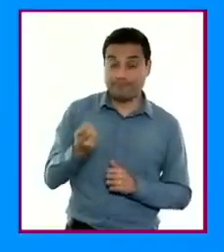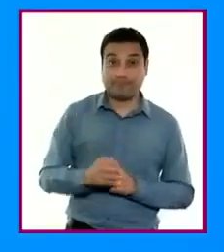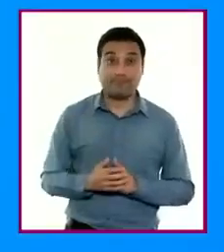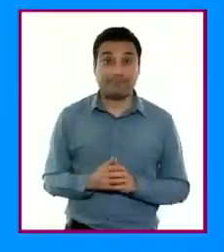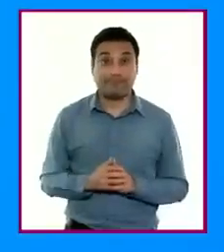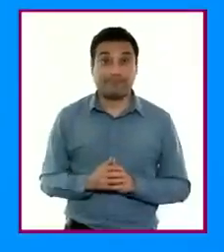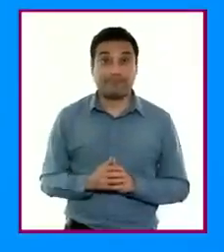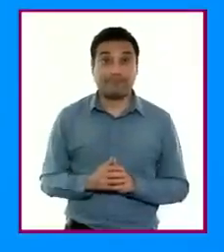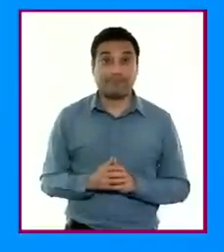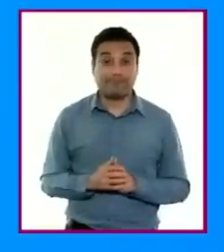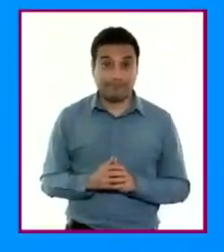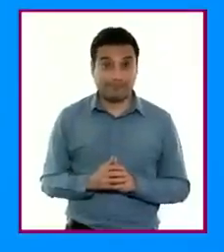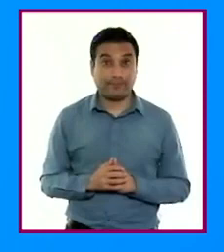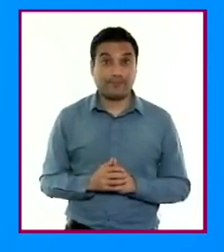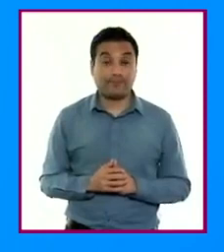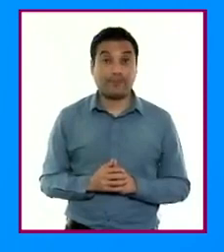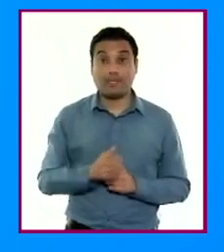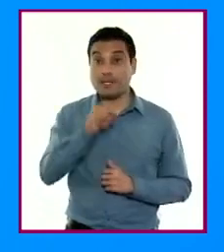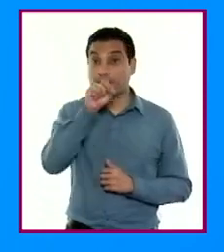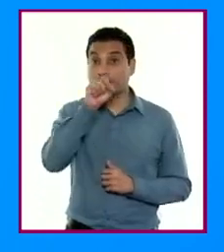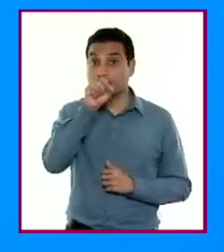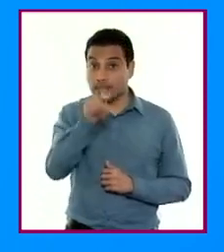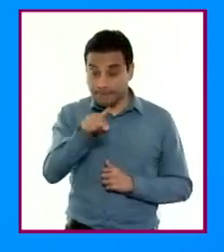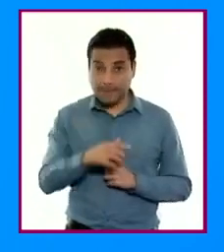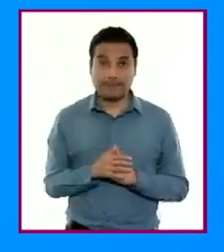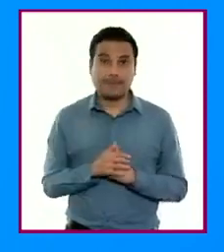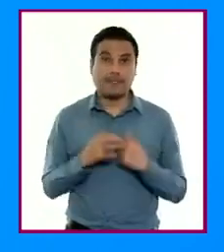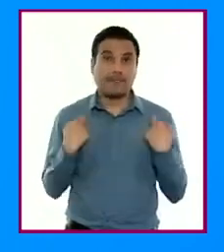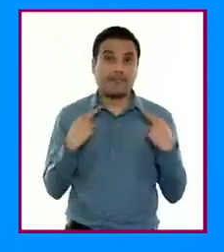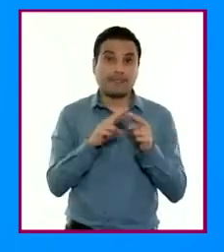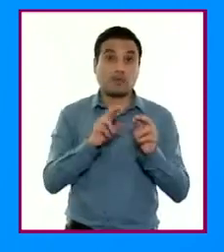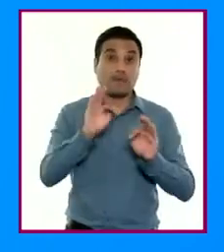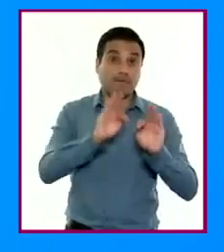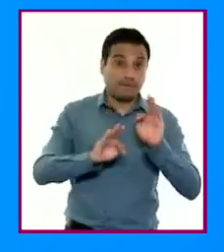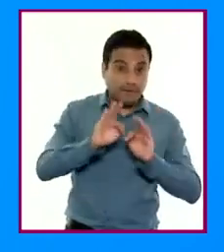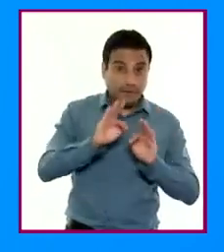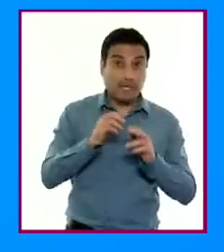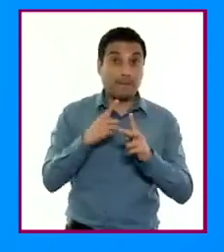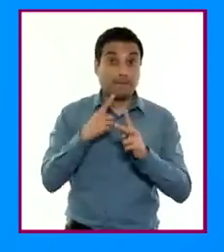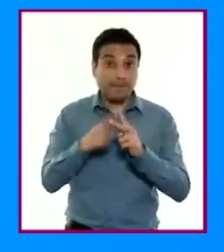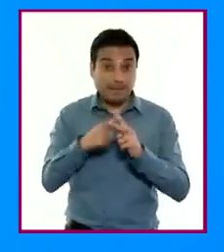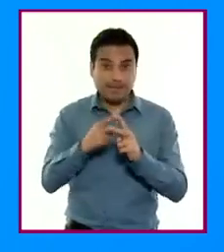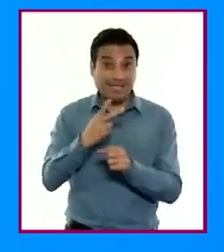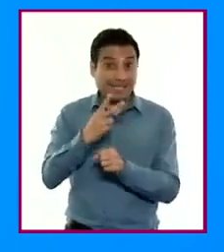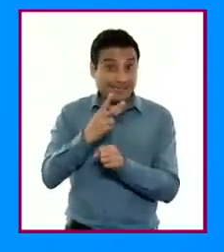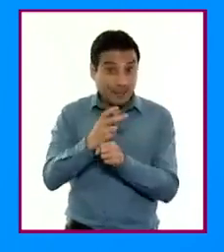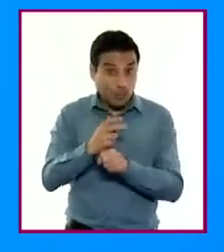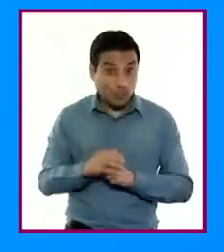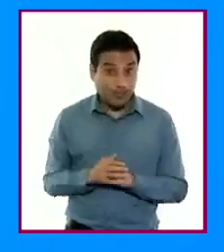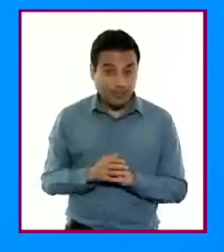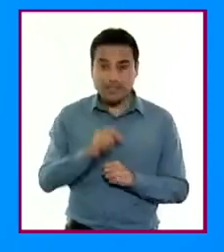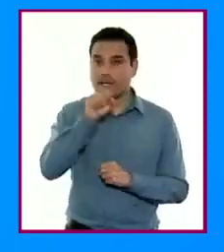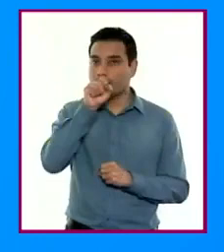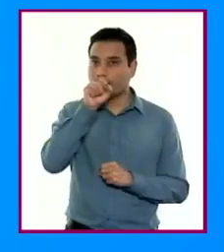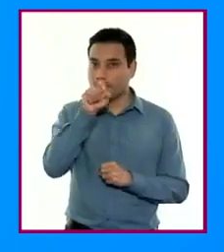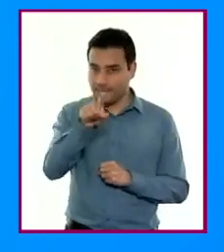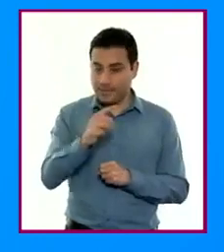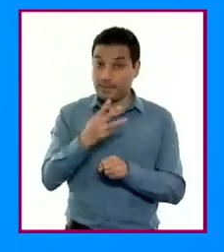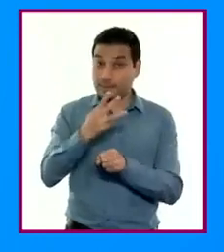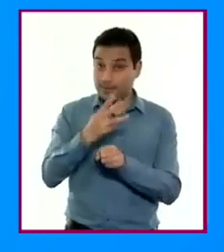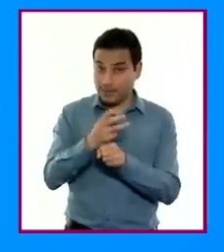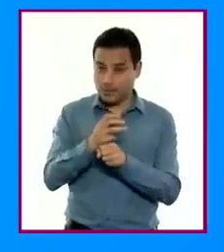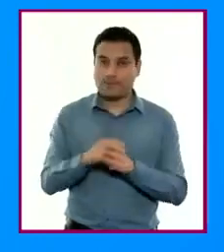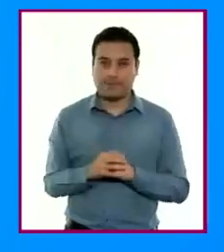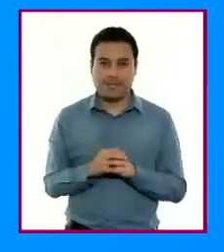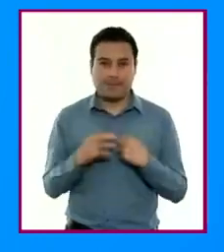Exacto. La misma forma de trabajo se propone con las y los docentes de física y matemáticas en segundo grado y química y